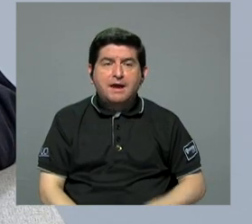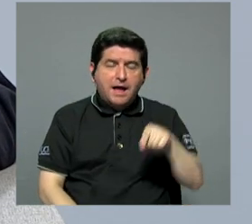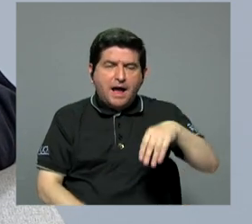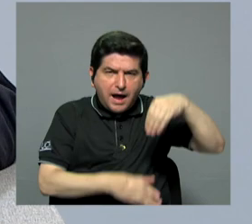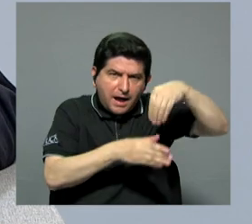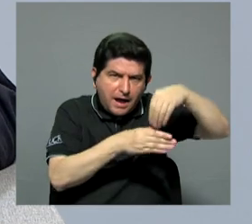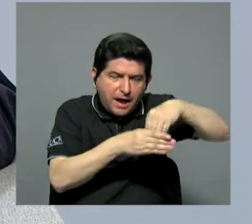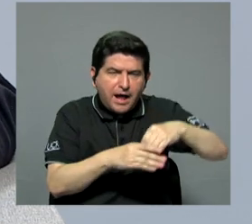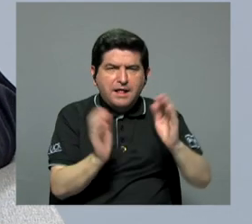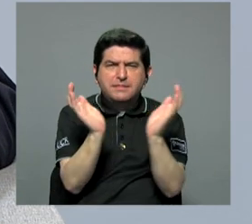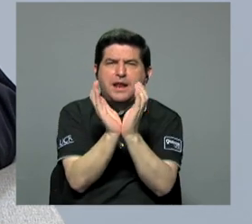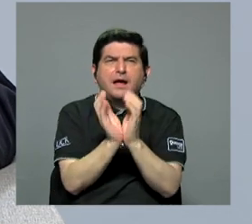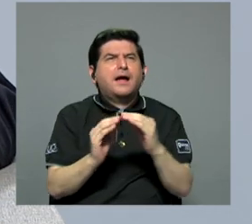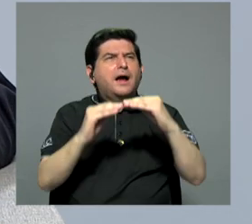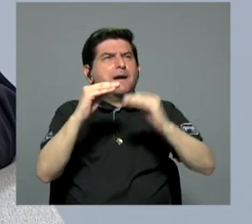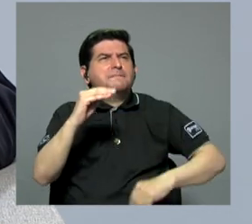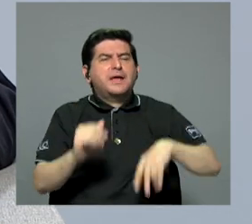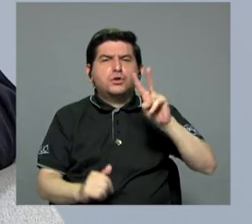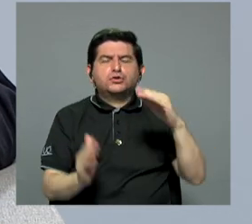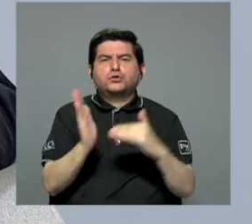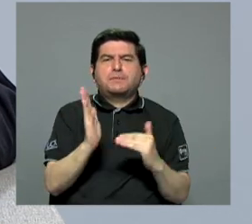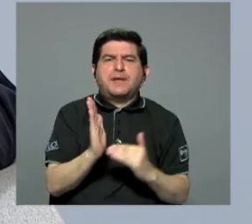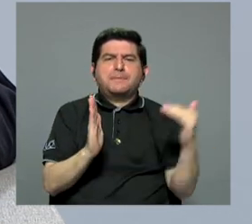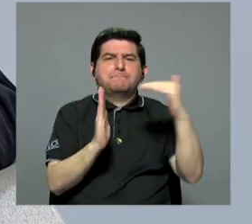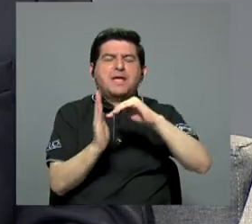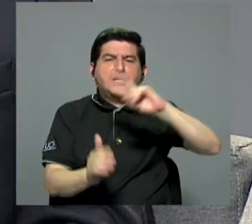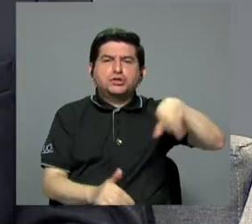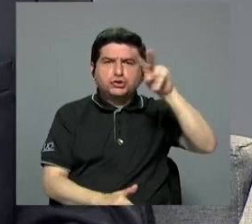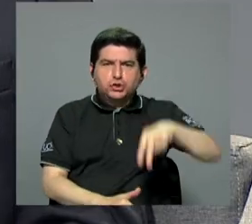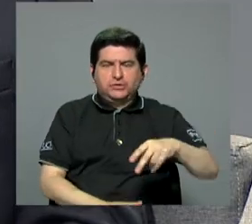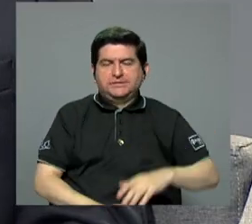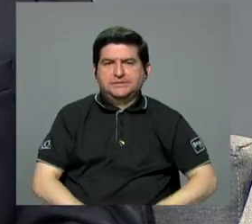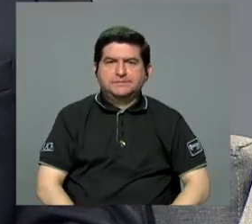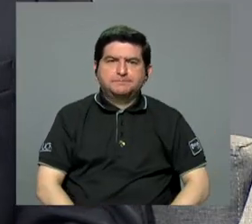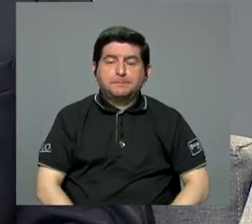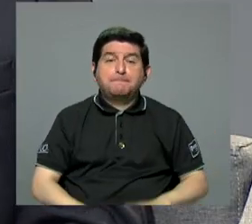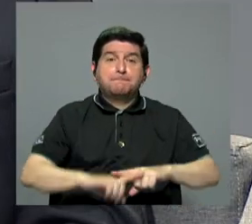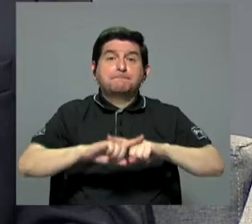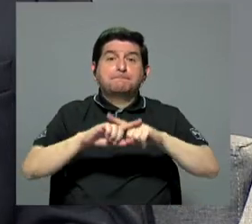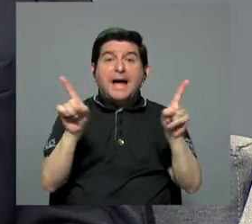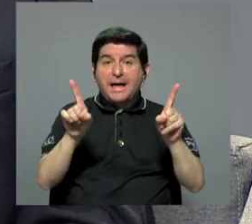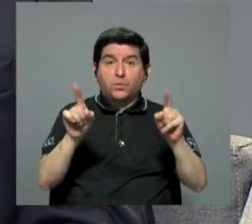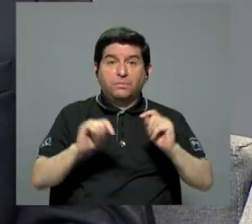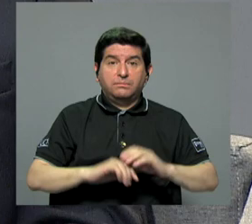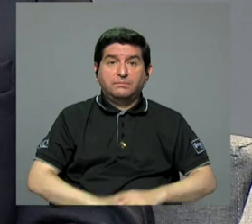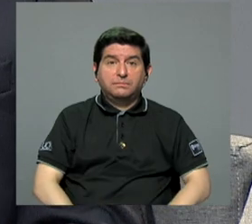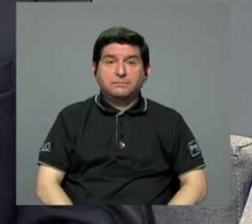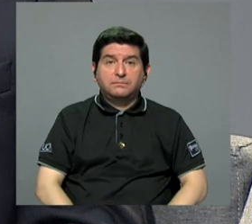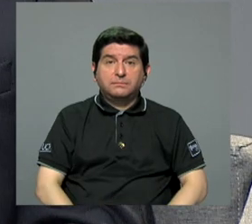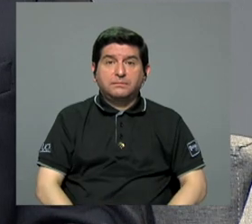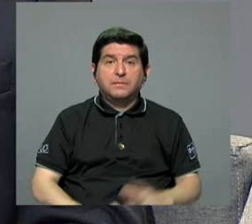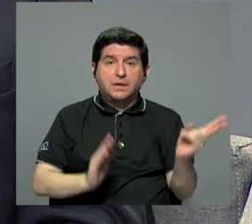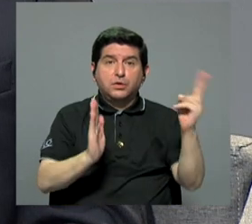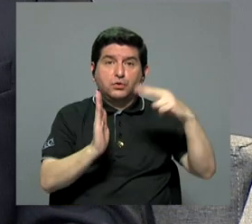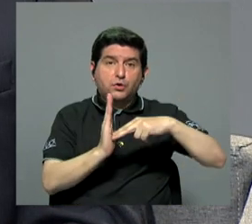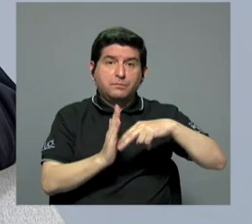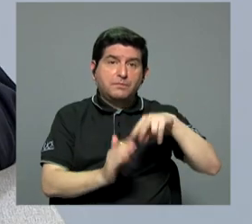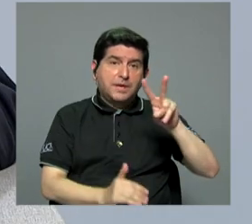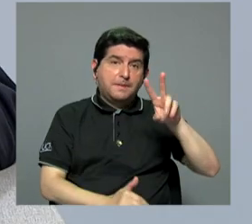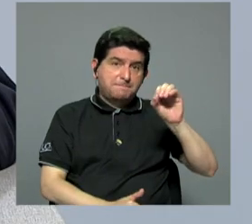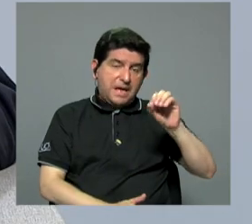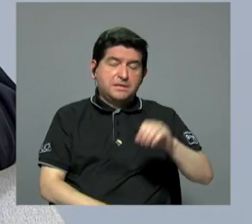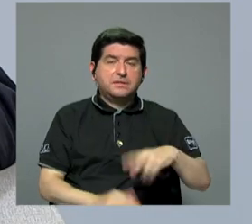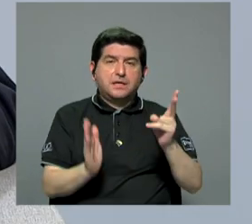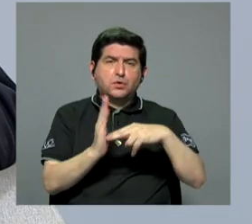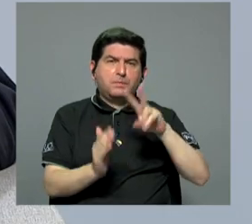de la caja estaba alrededor de un poco menos de 2 mil millones de colones, pero en el 2020,